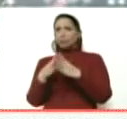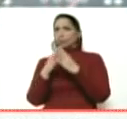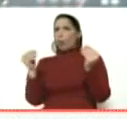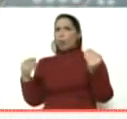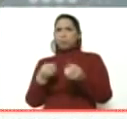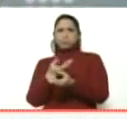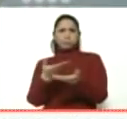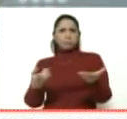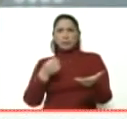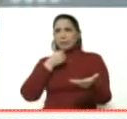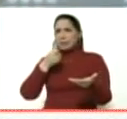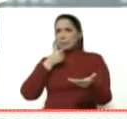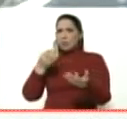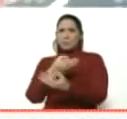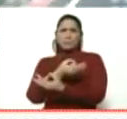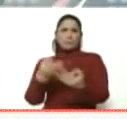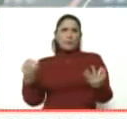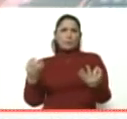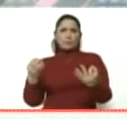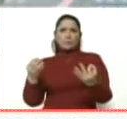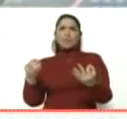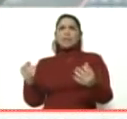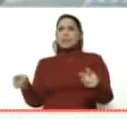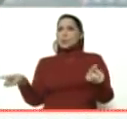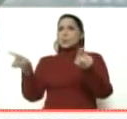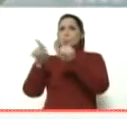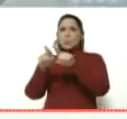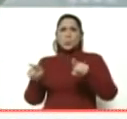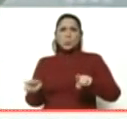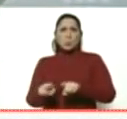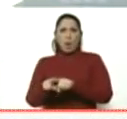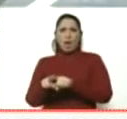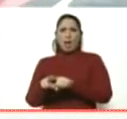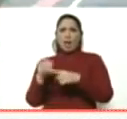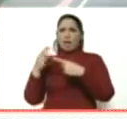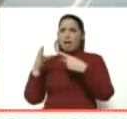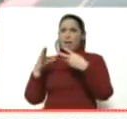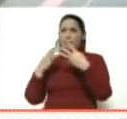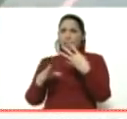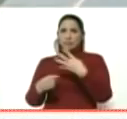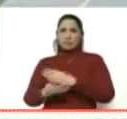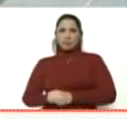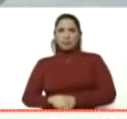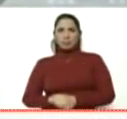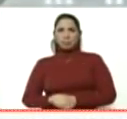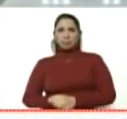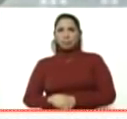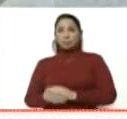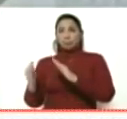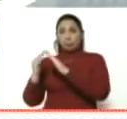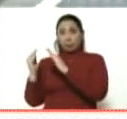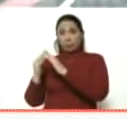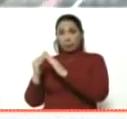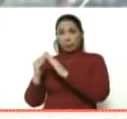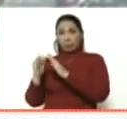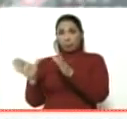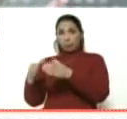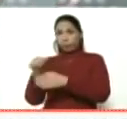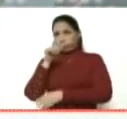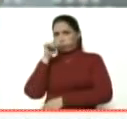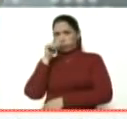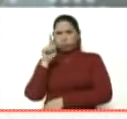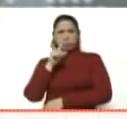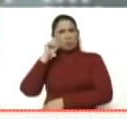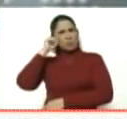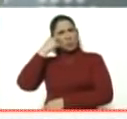testimonios son perfectamente compatibles los unos con los otros, las características de la casa, el señor narcotraficante, no recuerdo su